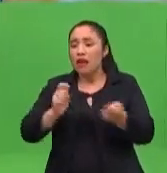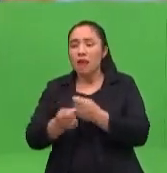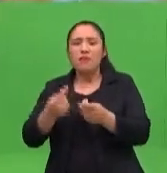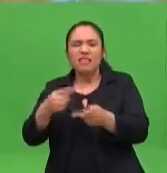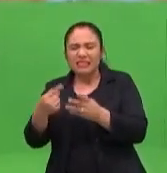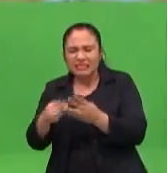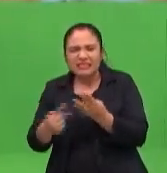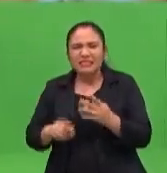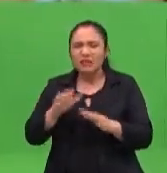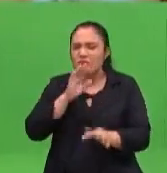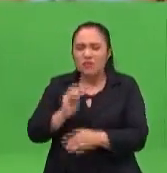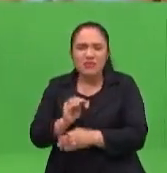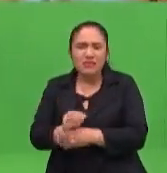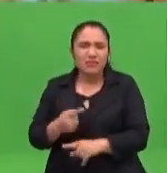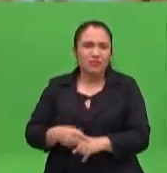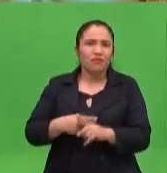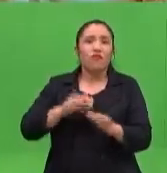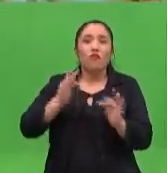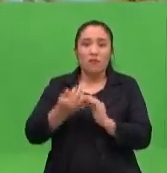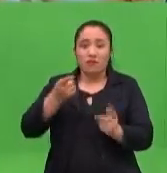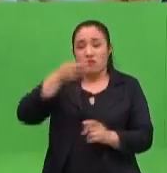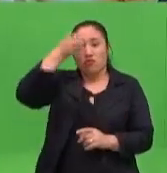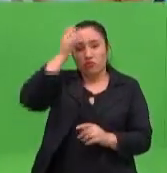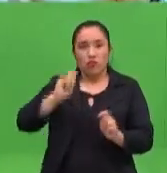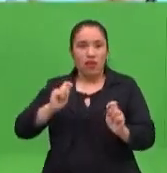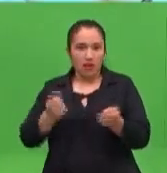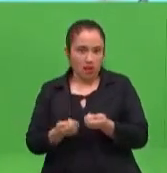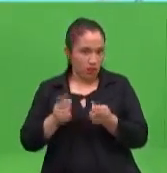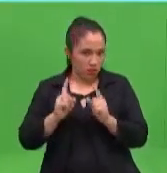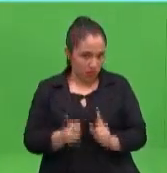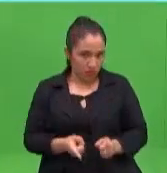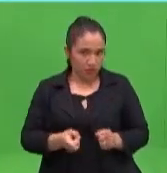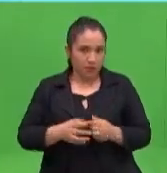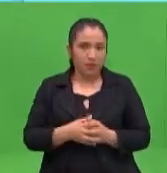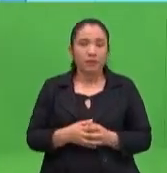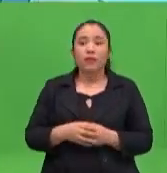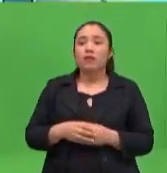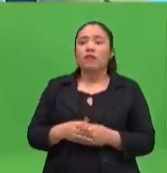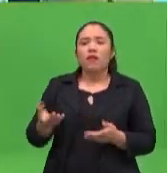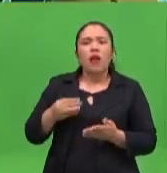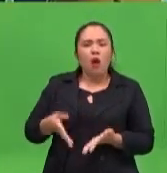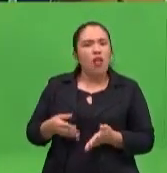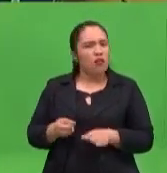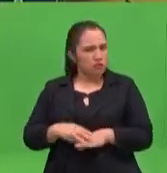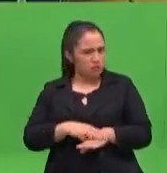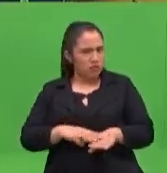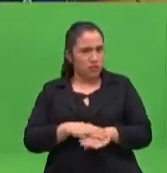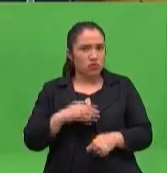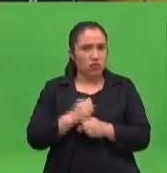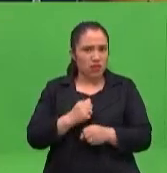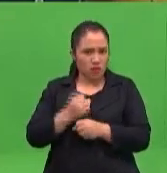reacondicionar nuestra forma de ser y de pensar al respecto. Ahora, el Ministerio está trabajando en eso, directora. Vamos a tener